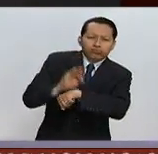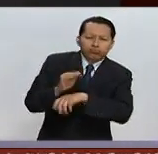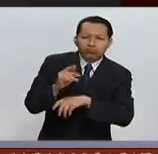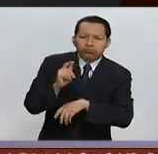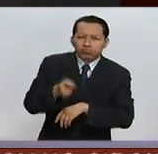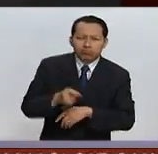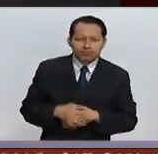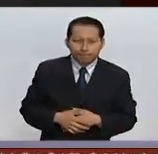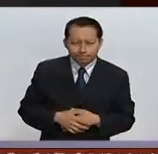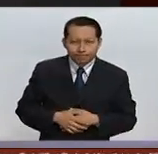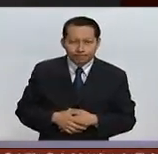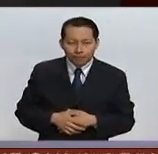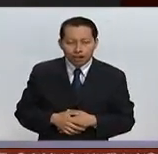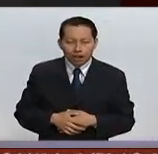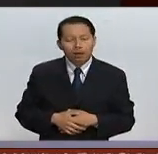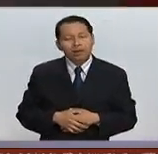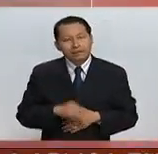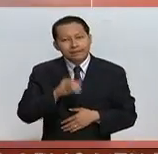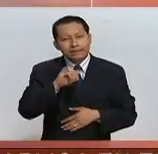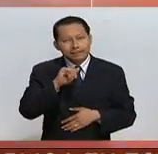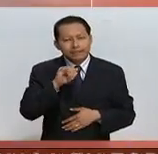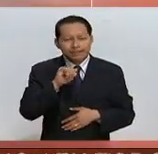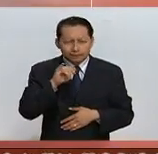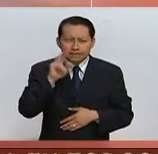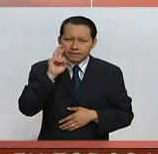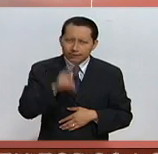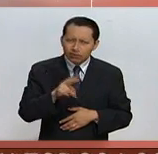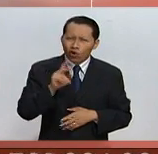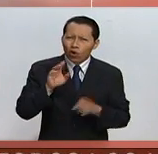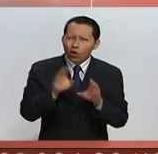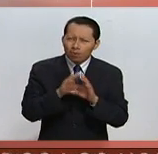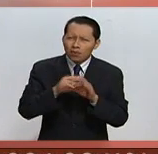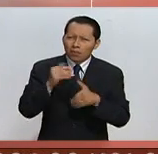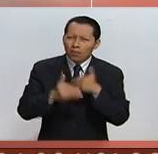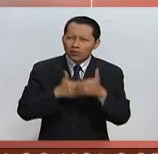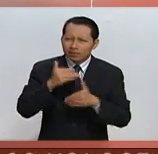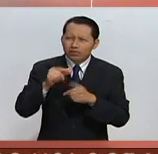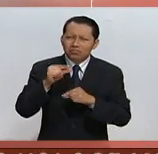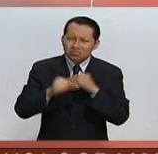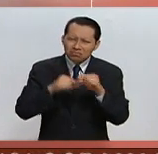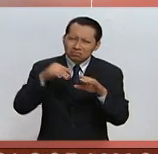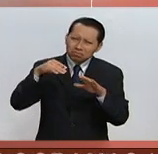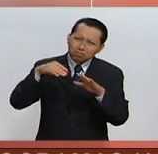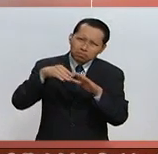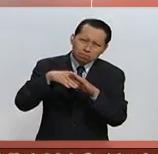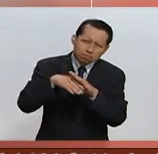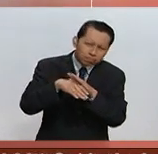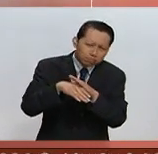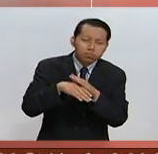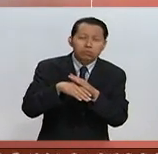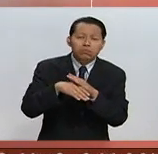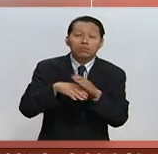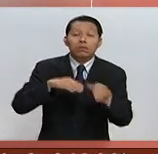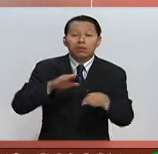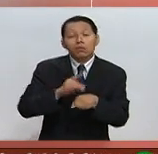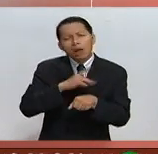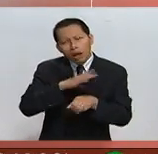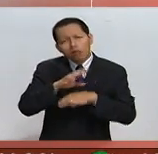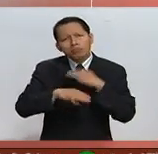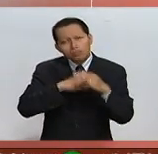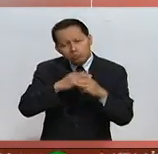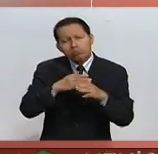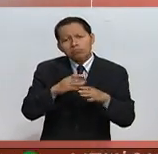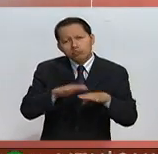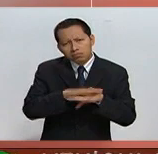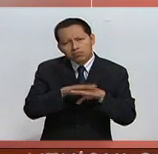mira, lo vimos, es un proceso que viene en decadencia, hay que dar seguimiento a los procesos globales, primero